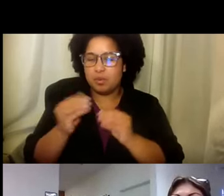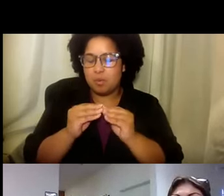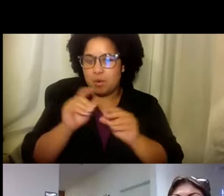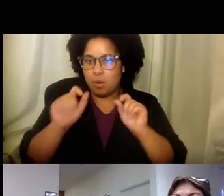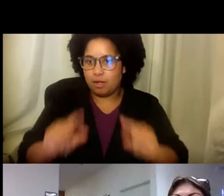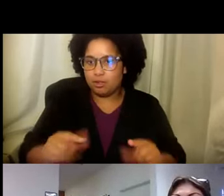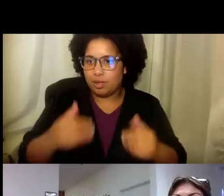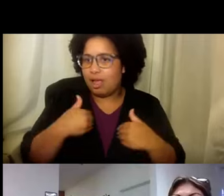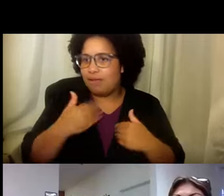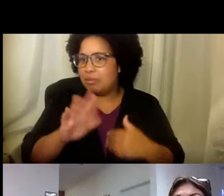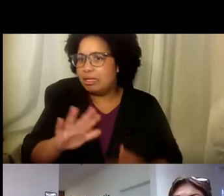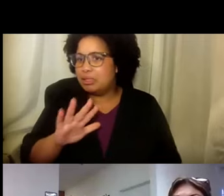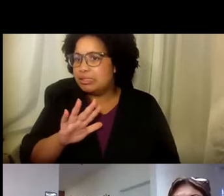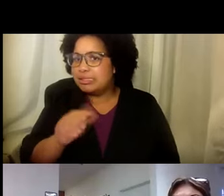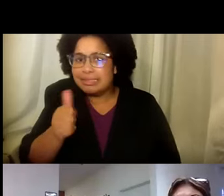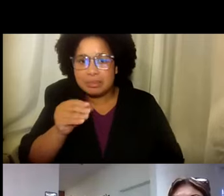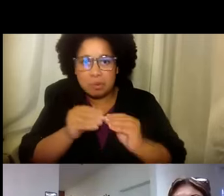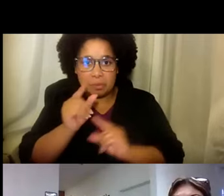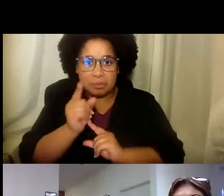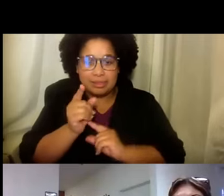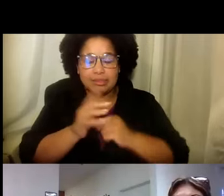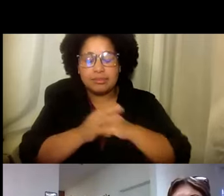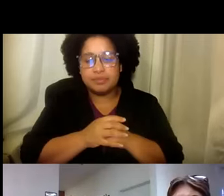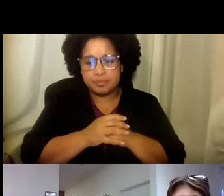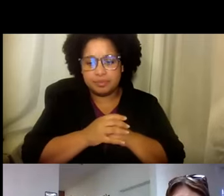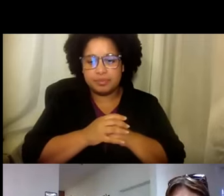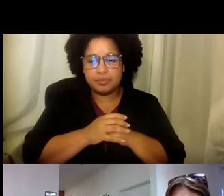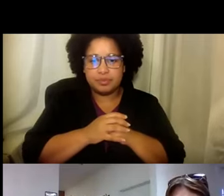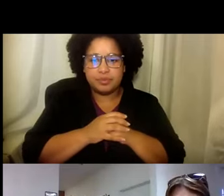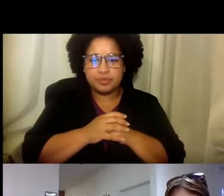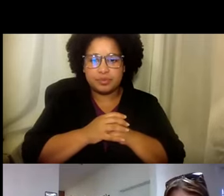Así que tengo un par de preguntas más. Solamente tenemos como otros diez minutos.